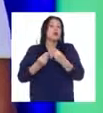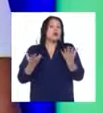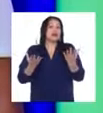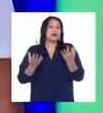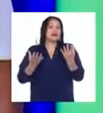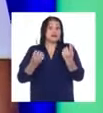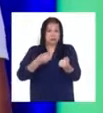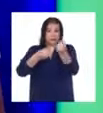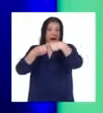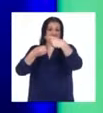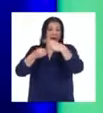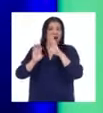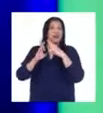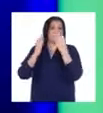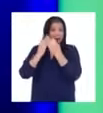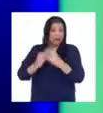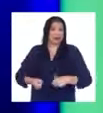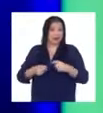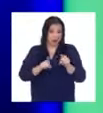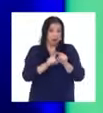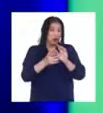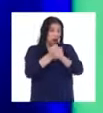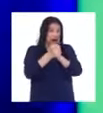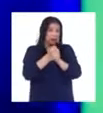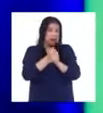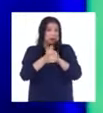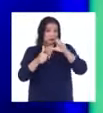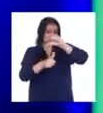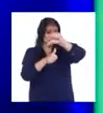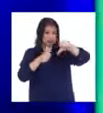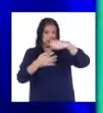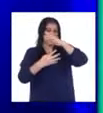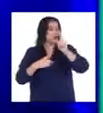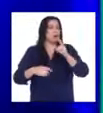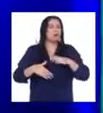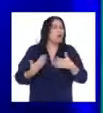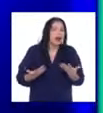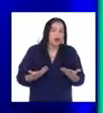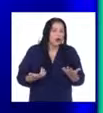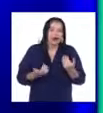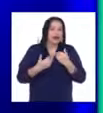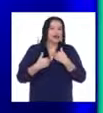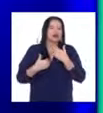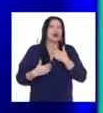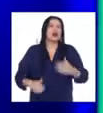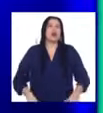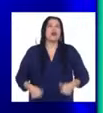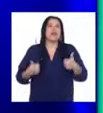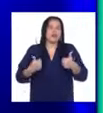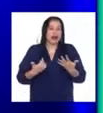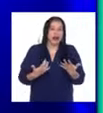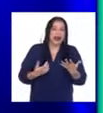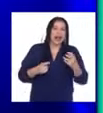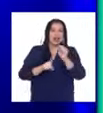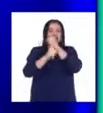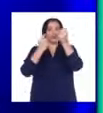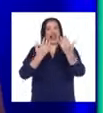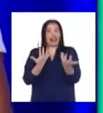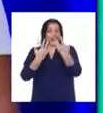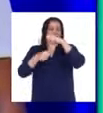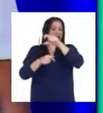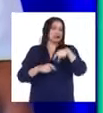con los amigos. No tengo una vida social.